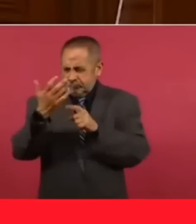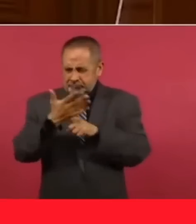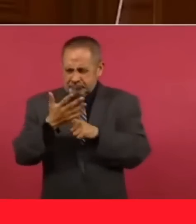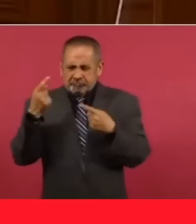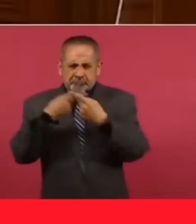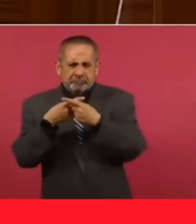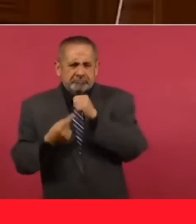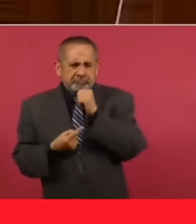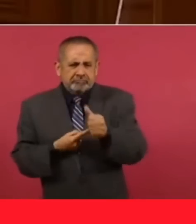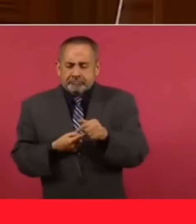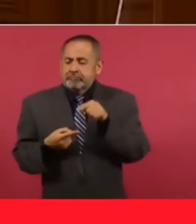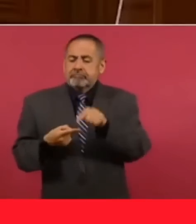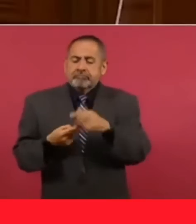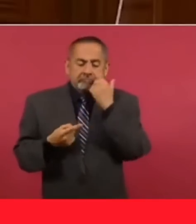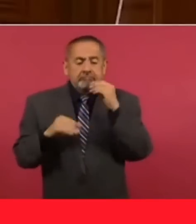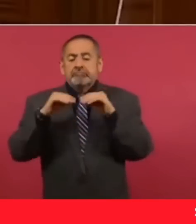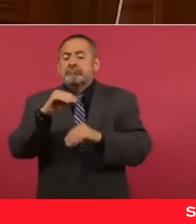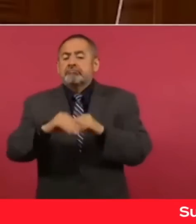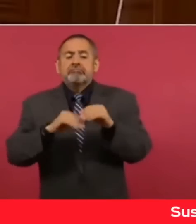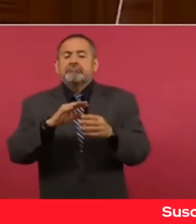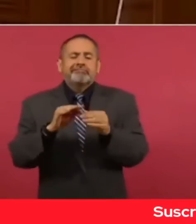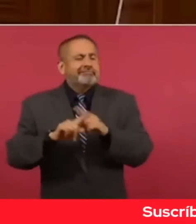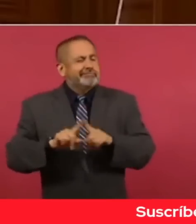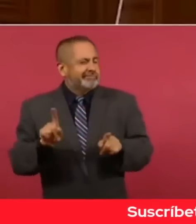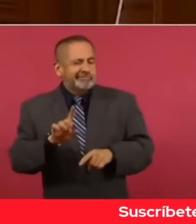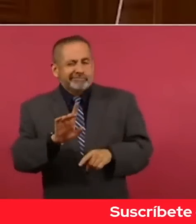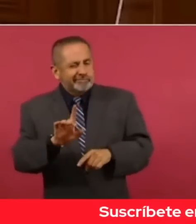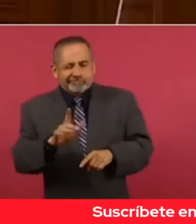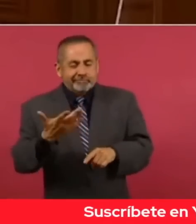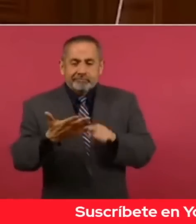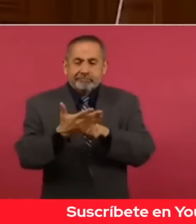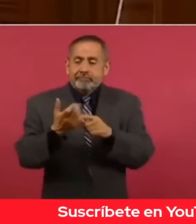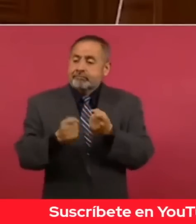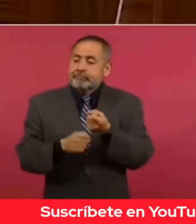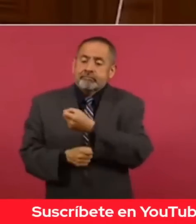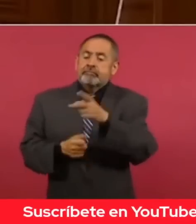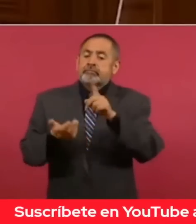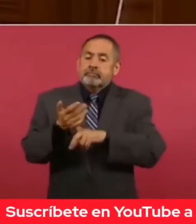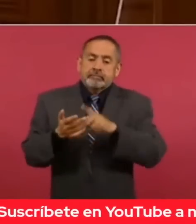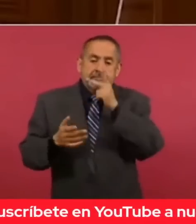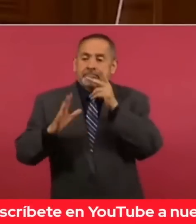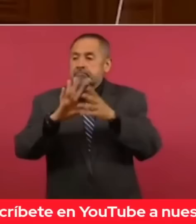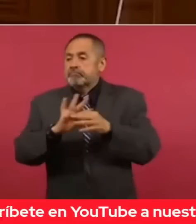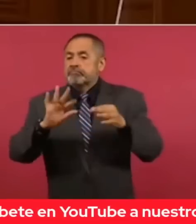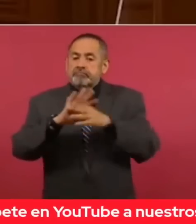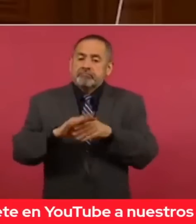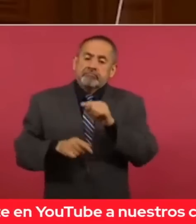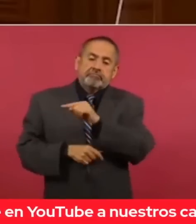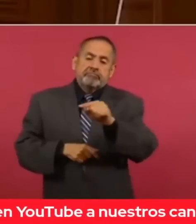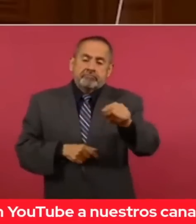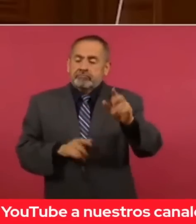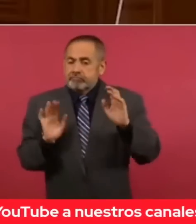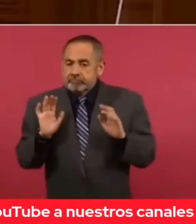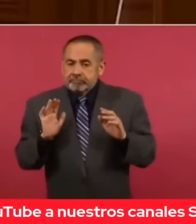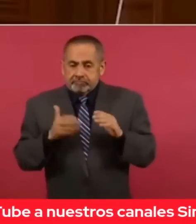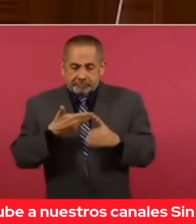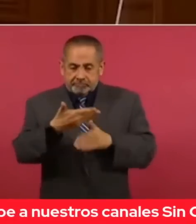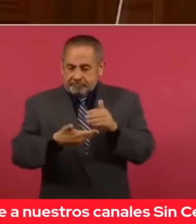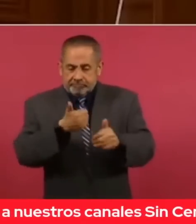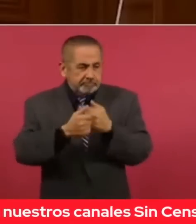sino un nuevo texto que deriva exclusivamente de algunas expresiones expuestas durante el proceso